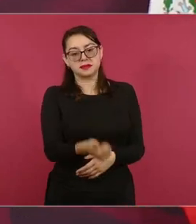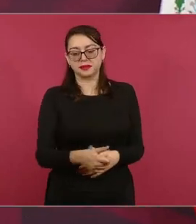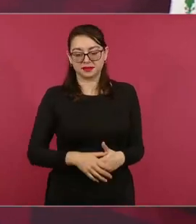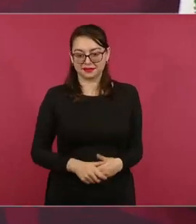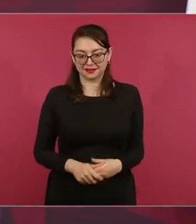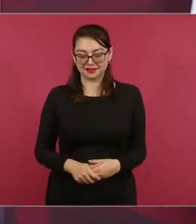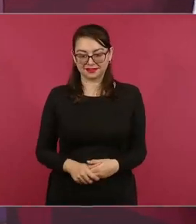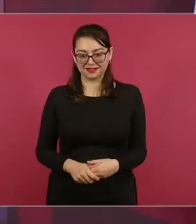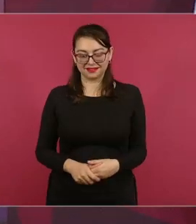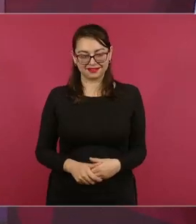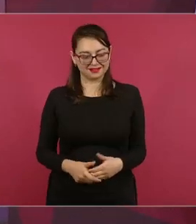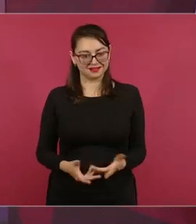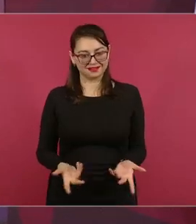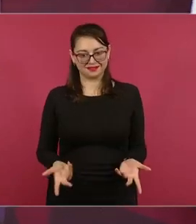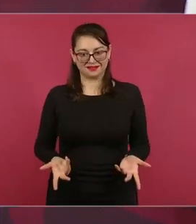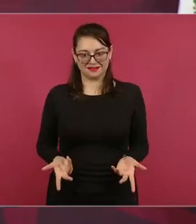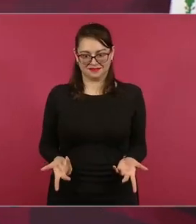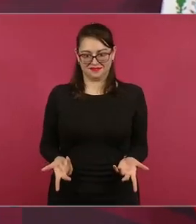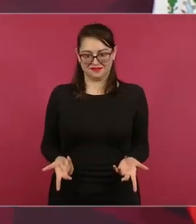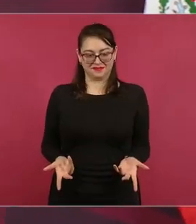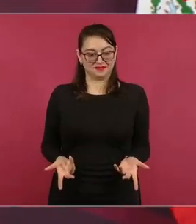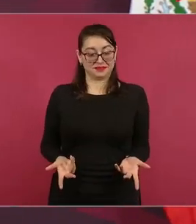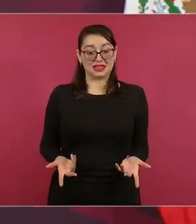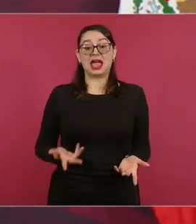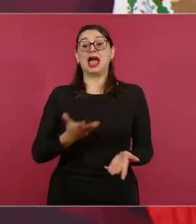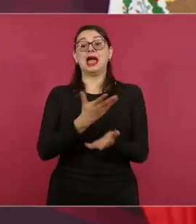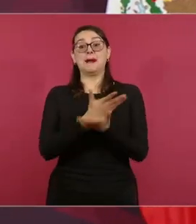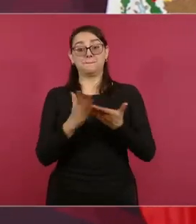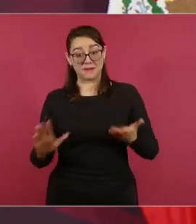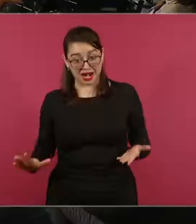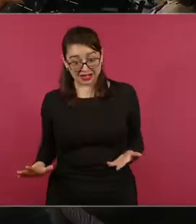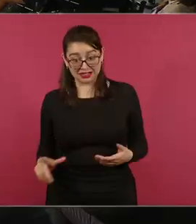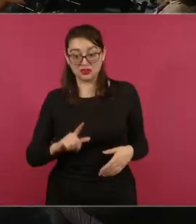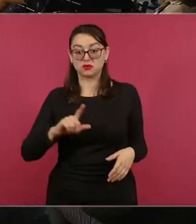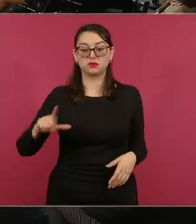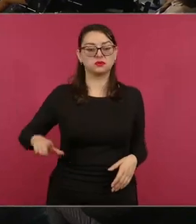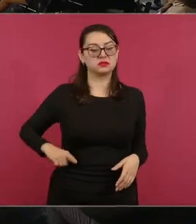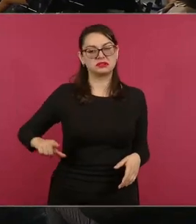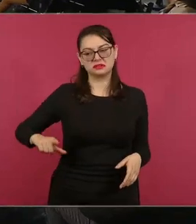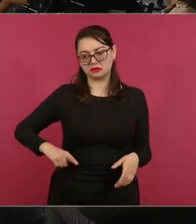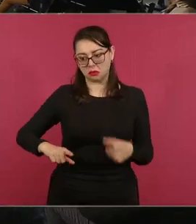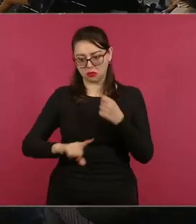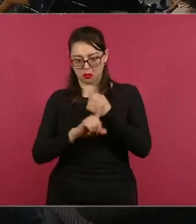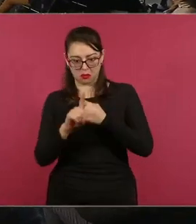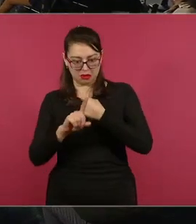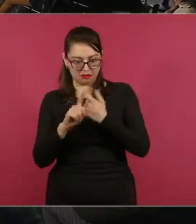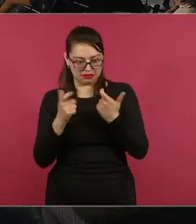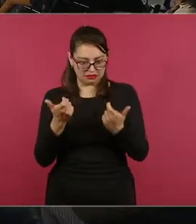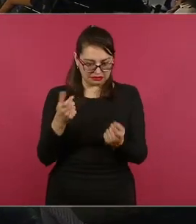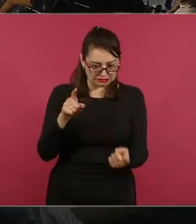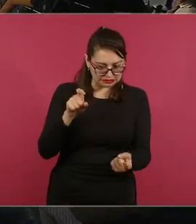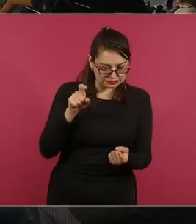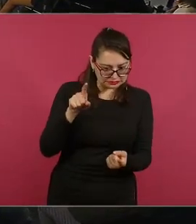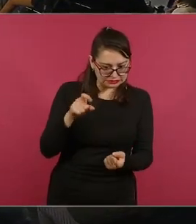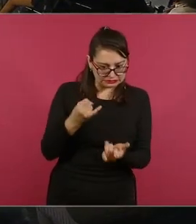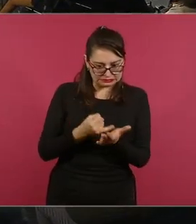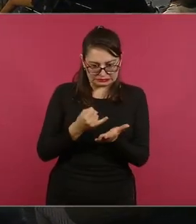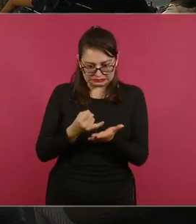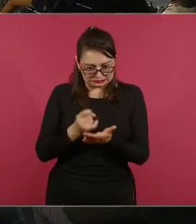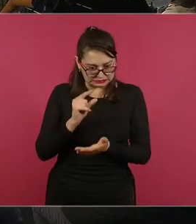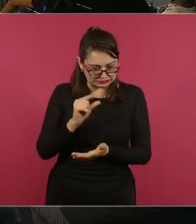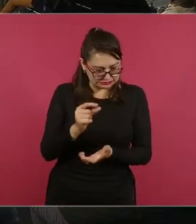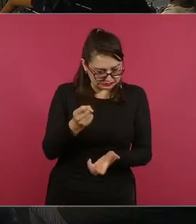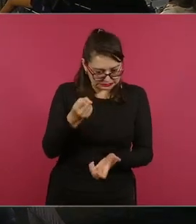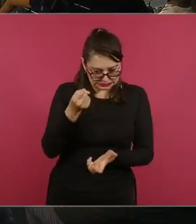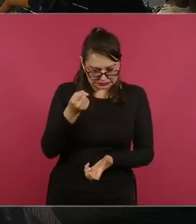que los vendedores ambulantes, los que se buscaban la vida o se buscan la vida como pueden